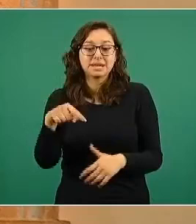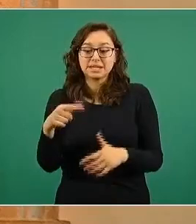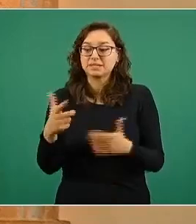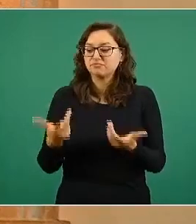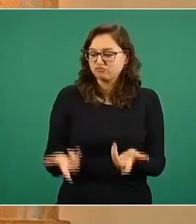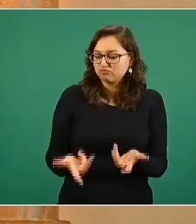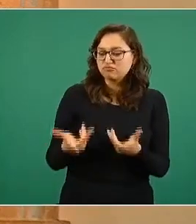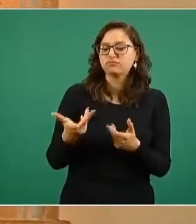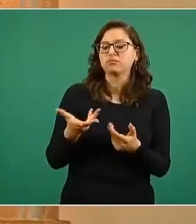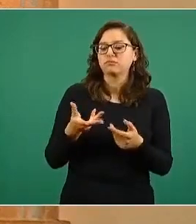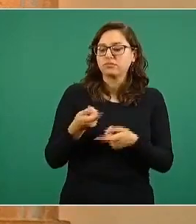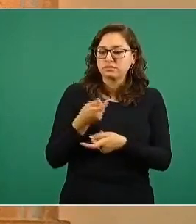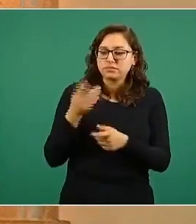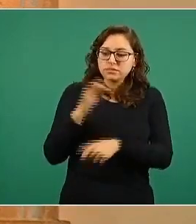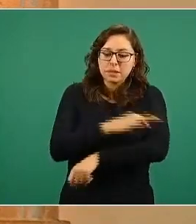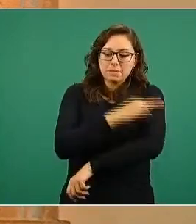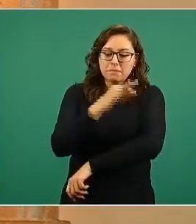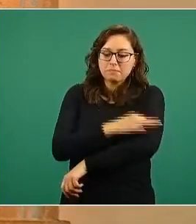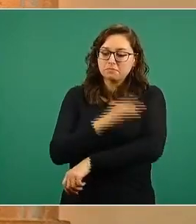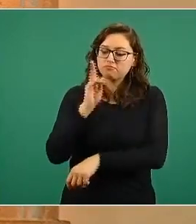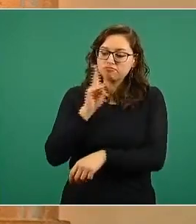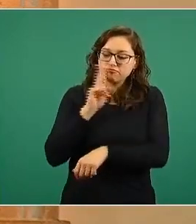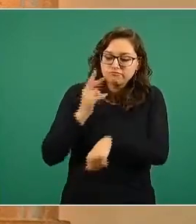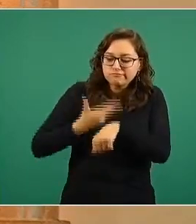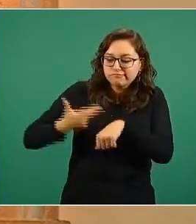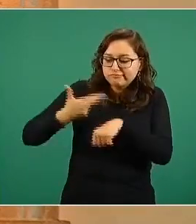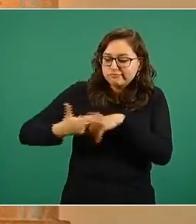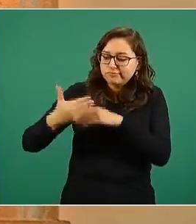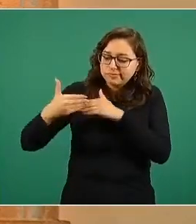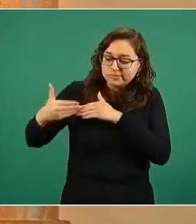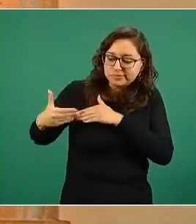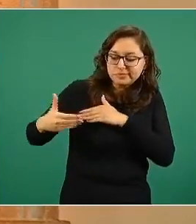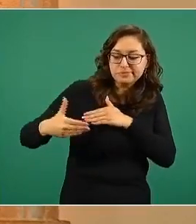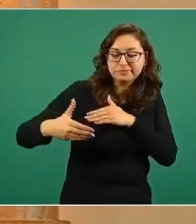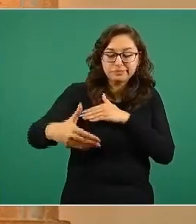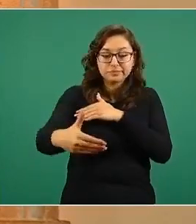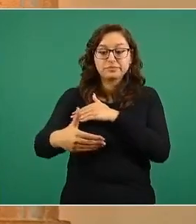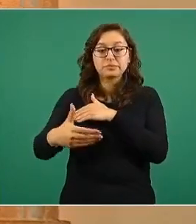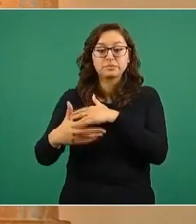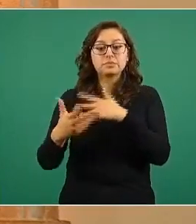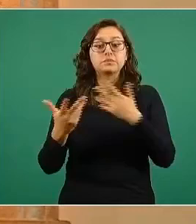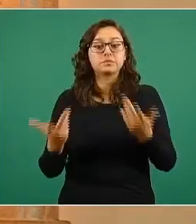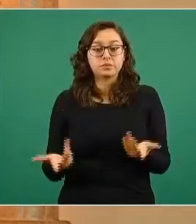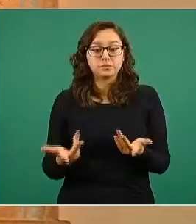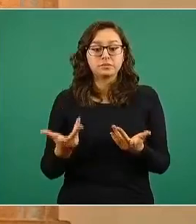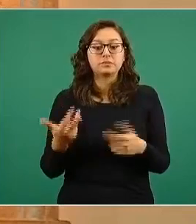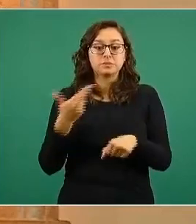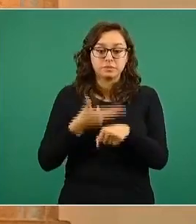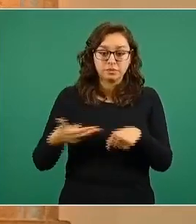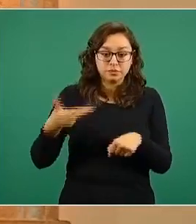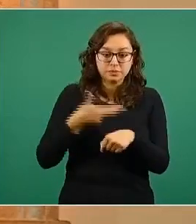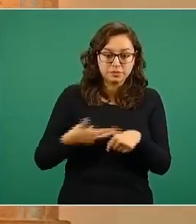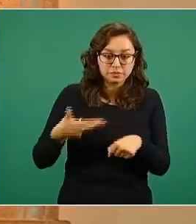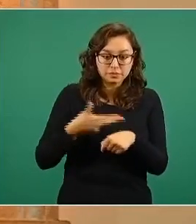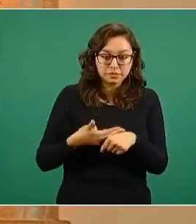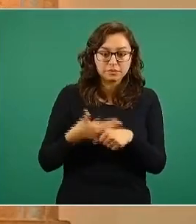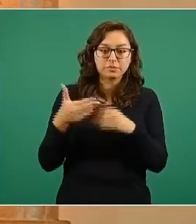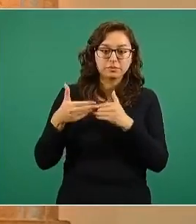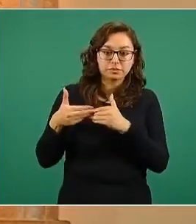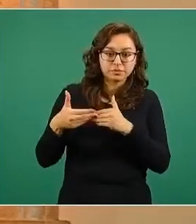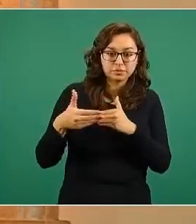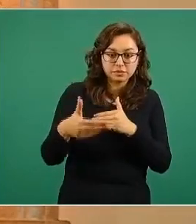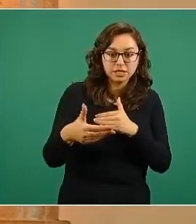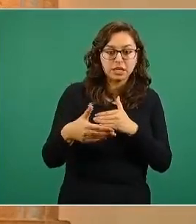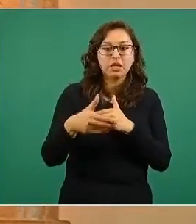la vacuna. En esta primera etapa, que comprende el elemento de calibración más la